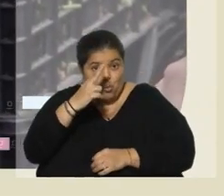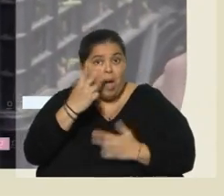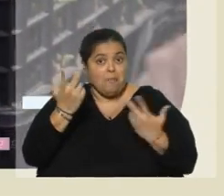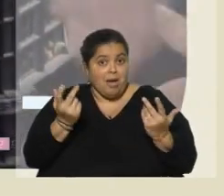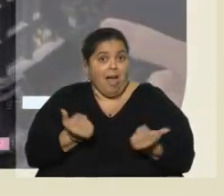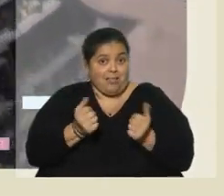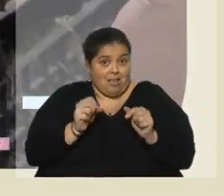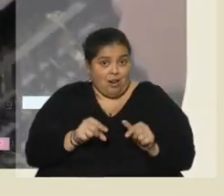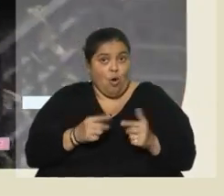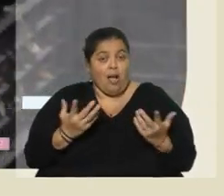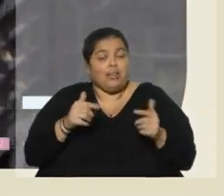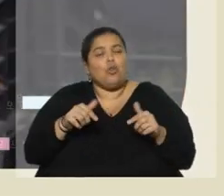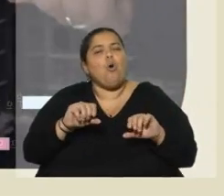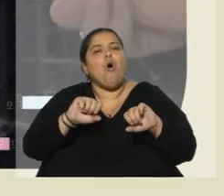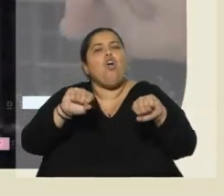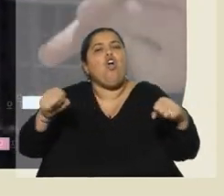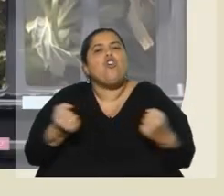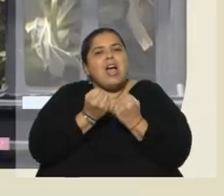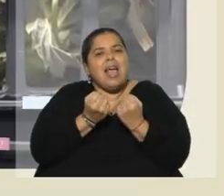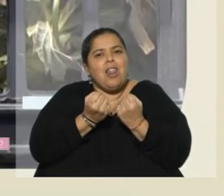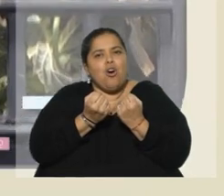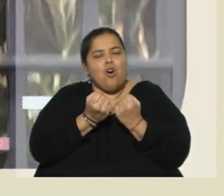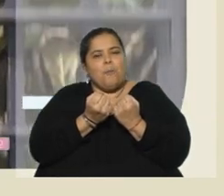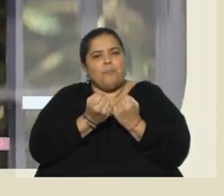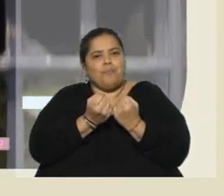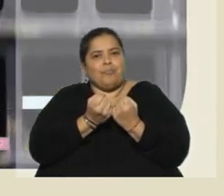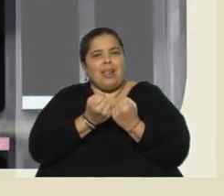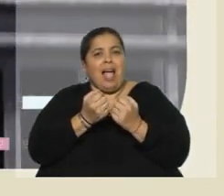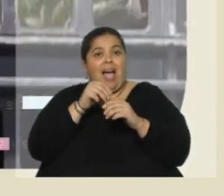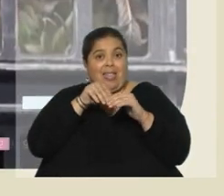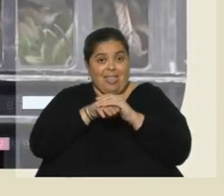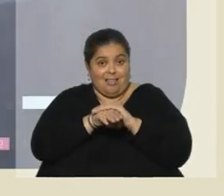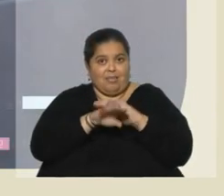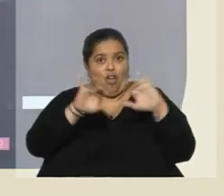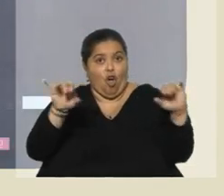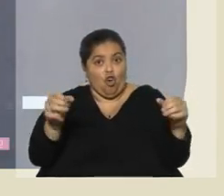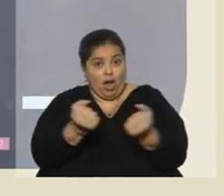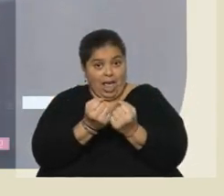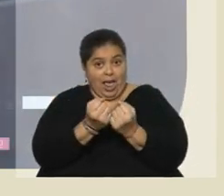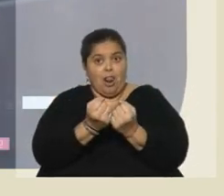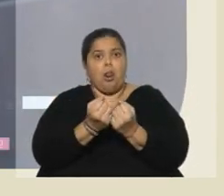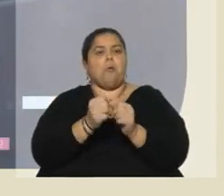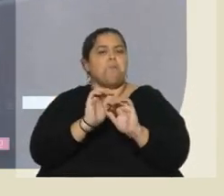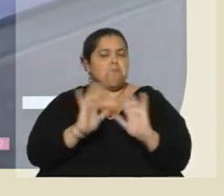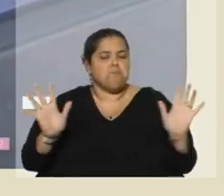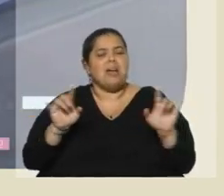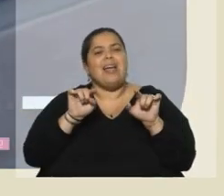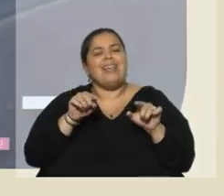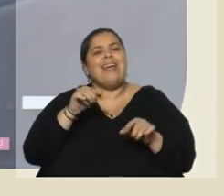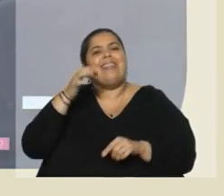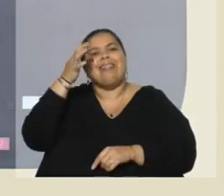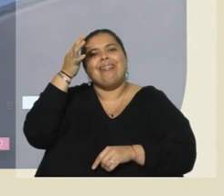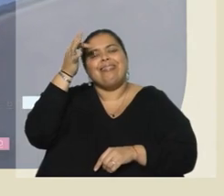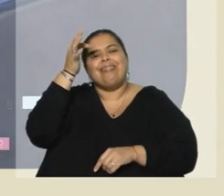proceso en el cual se congelan las flores en nuestra empresa y bueno, se secan con una tecnología que se